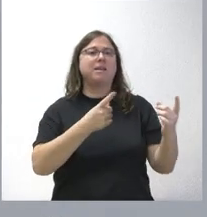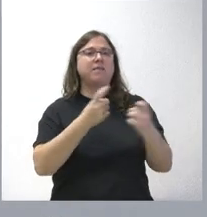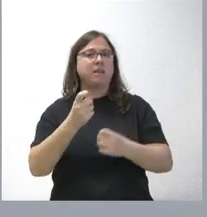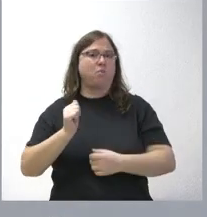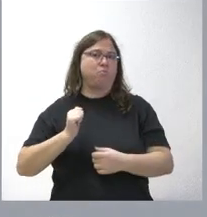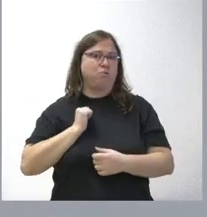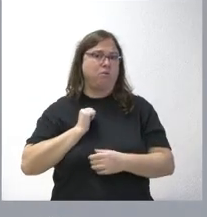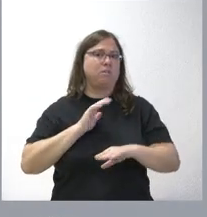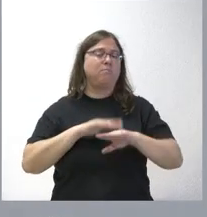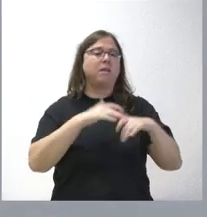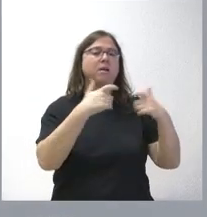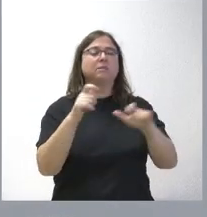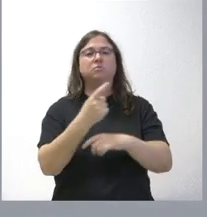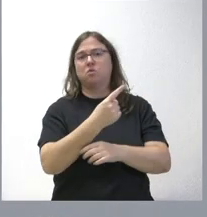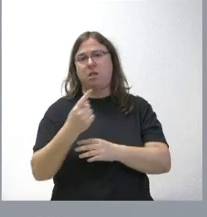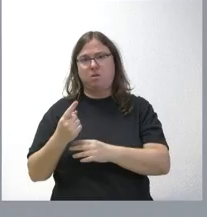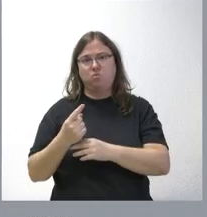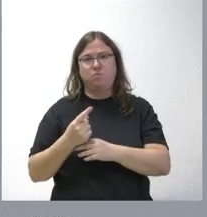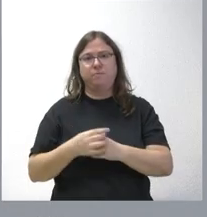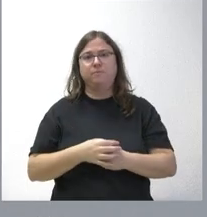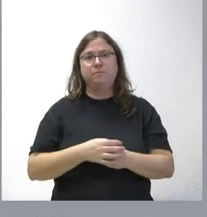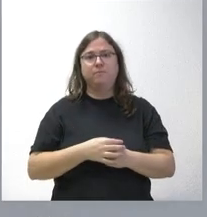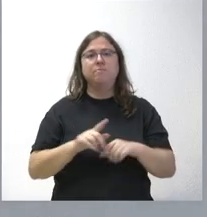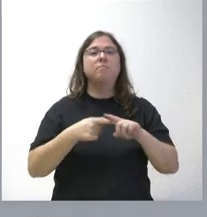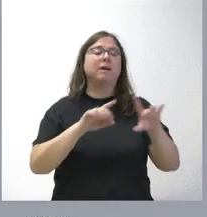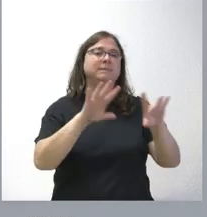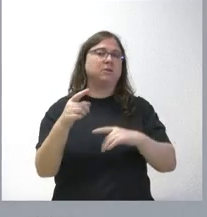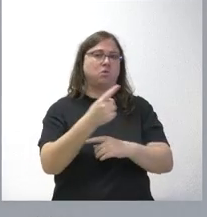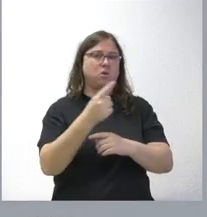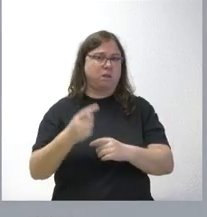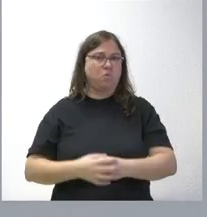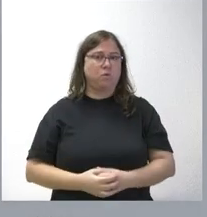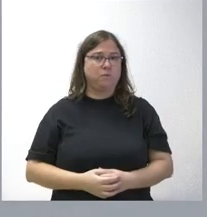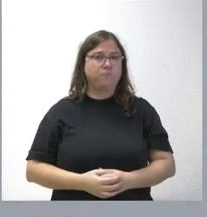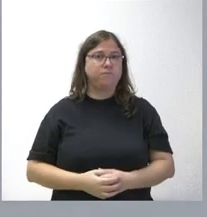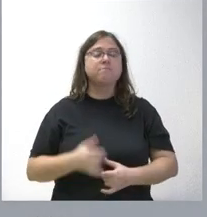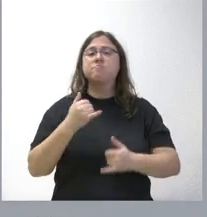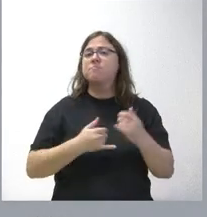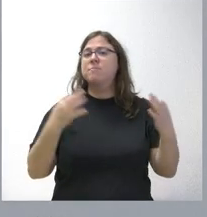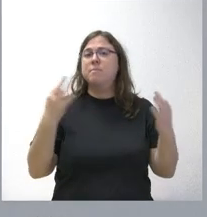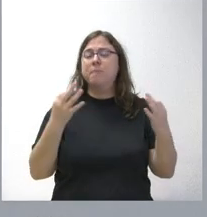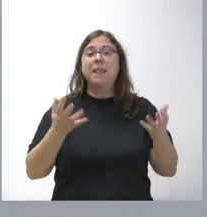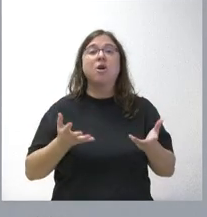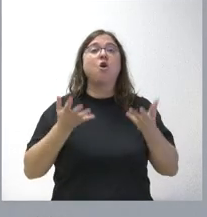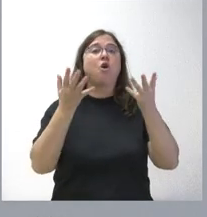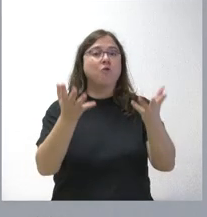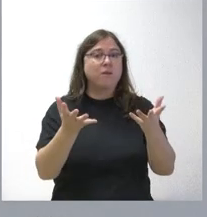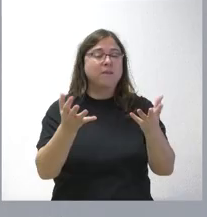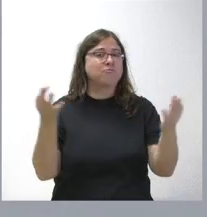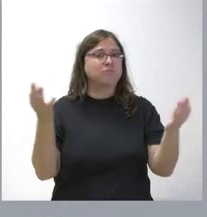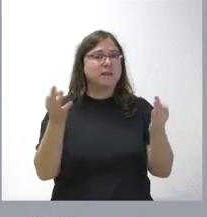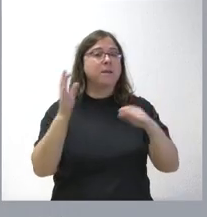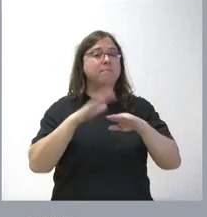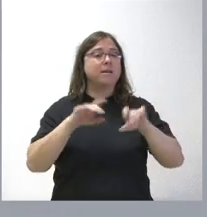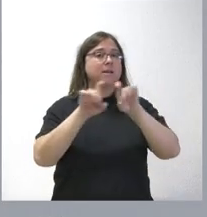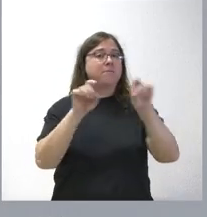de cada sector y territorio. En definitiva, se trata de ofrecer la posibilidad a que las